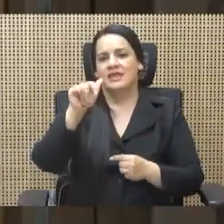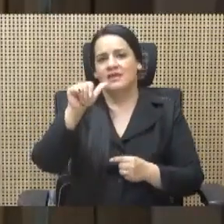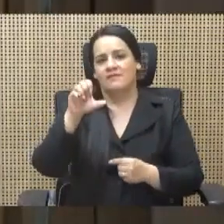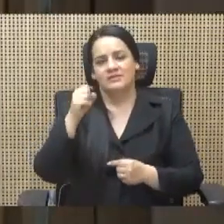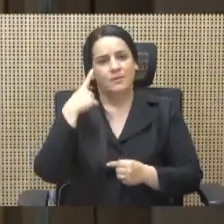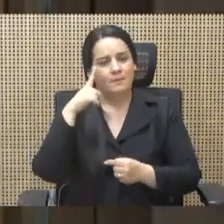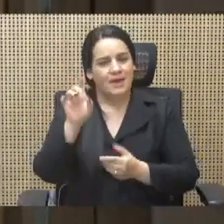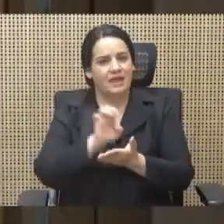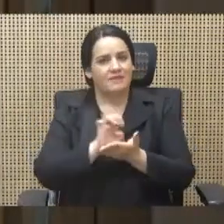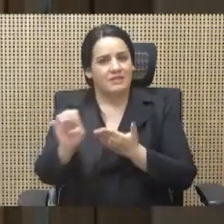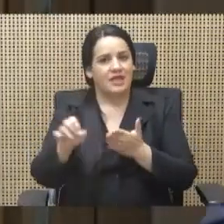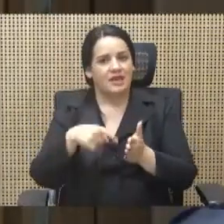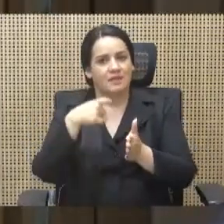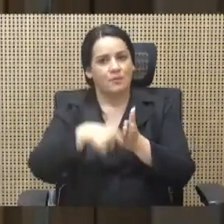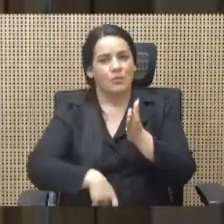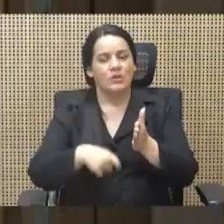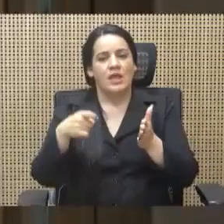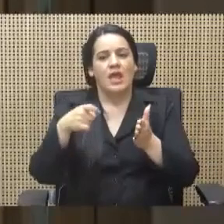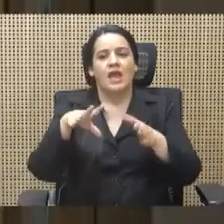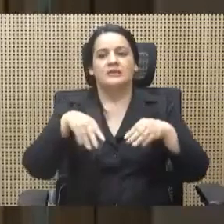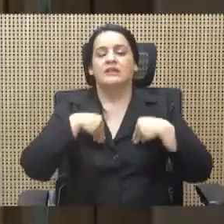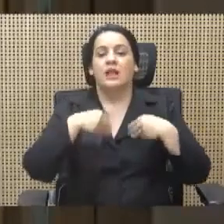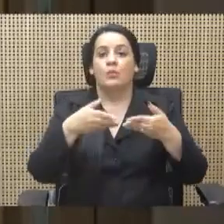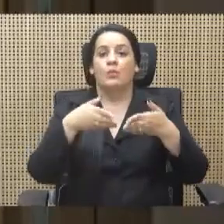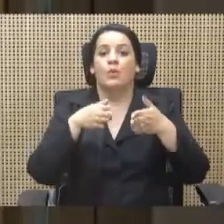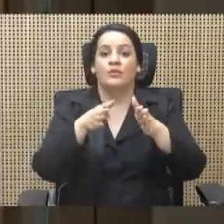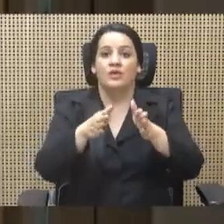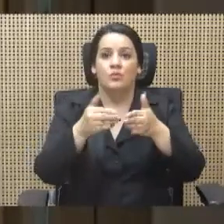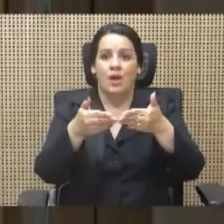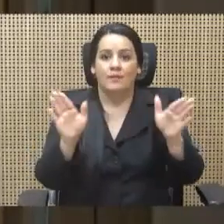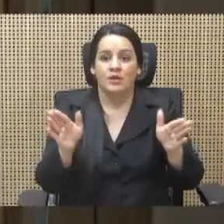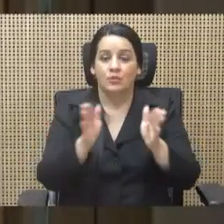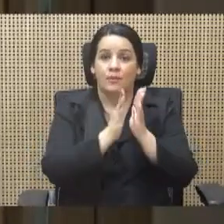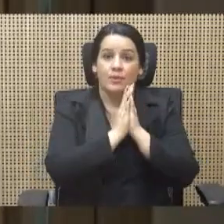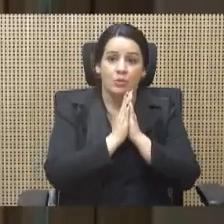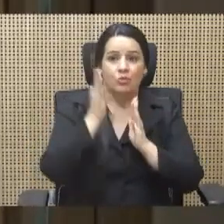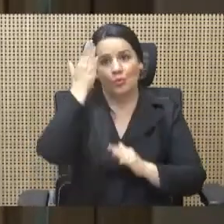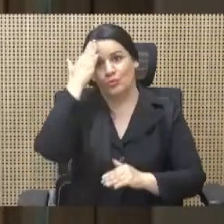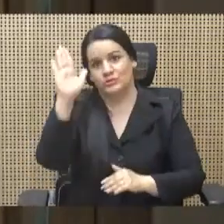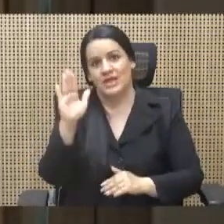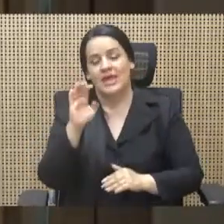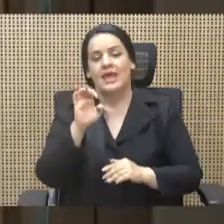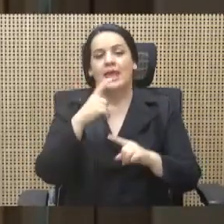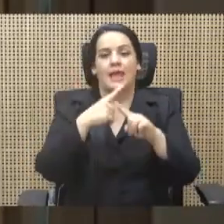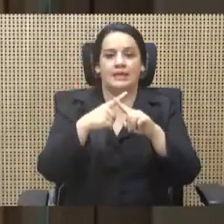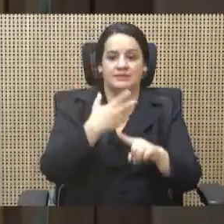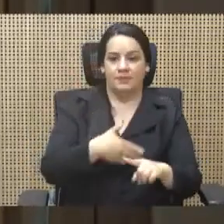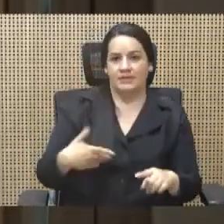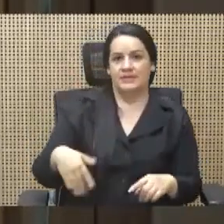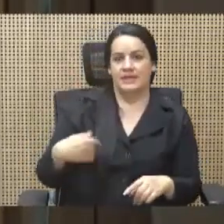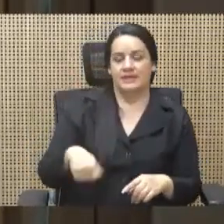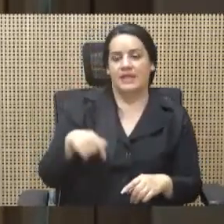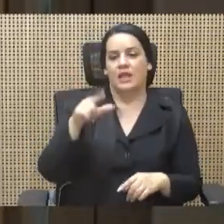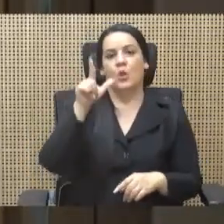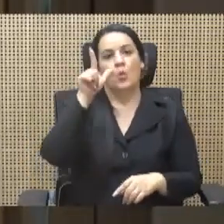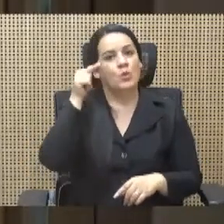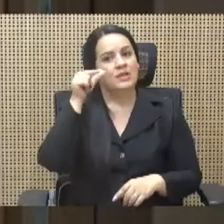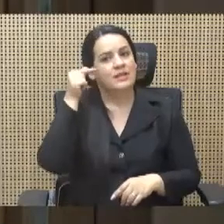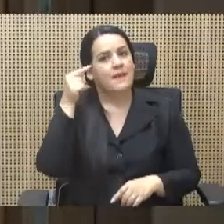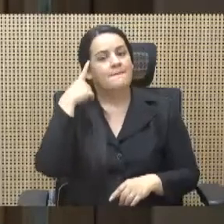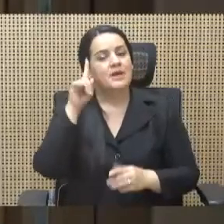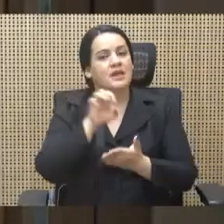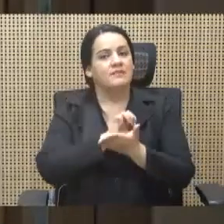que les abrió, o se lo pidieron, no lo sé, el expresidente Luis Guillermo Solís para evitar una evidente condena por